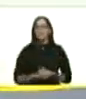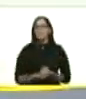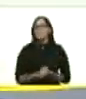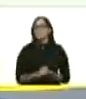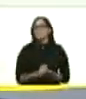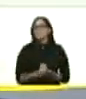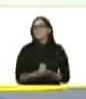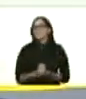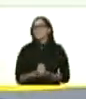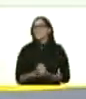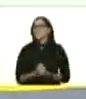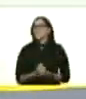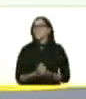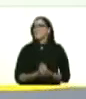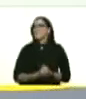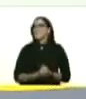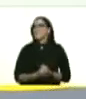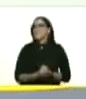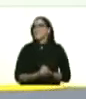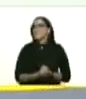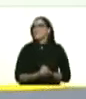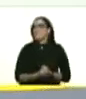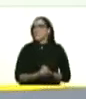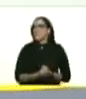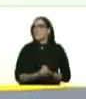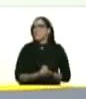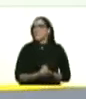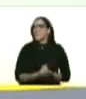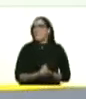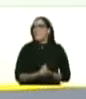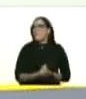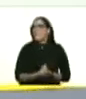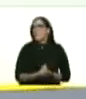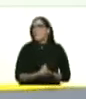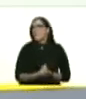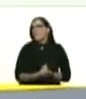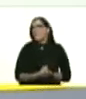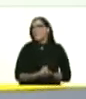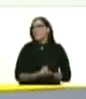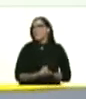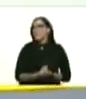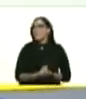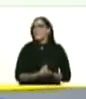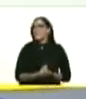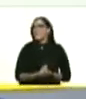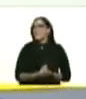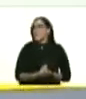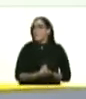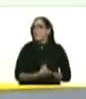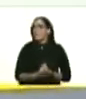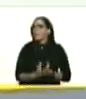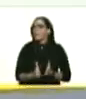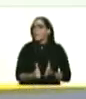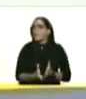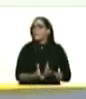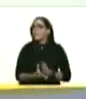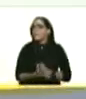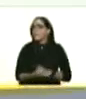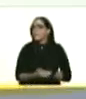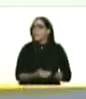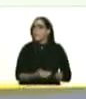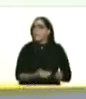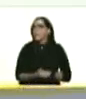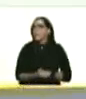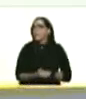y el pueblo está preparado todos los organismos estamos los entes todos los que participamos estamos preparados